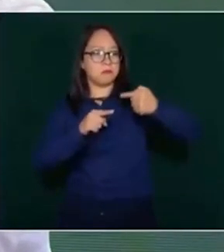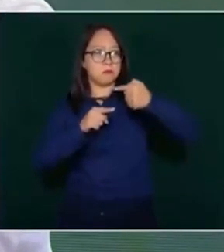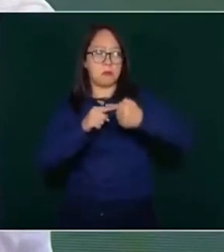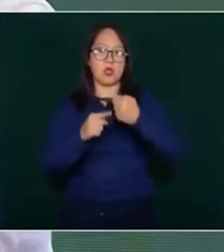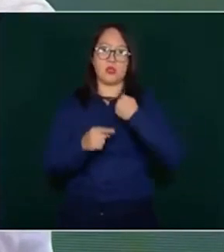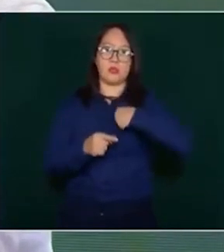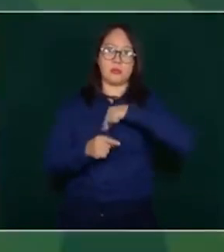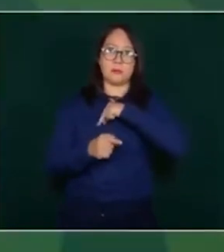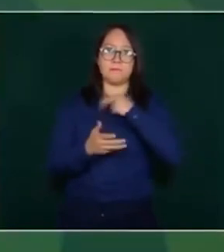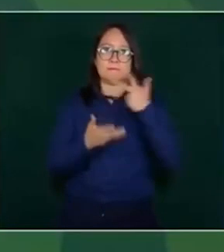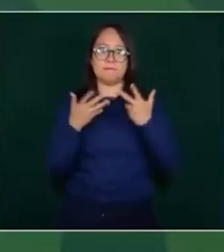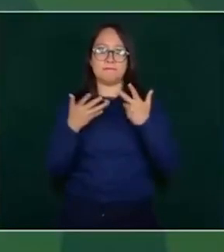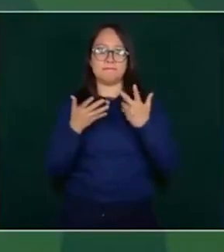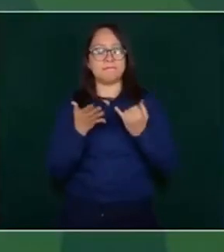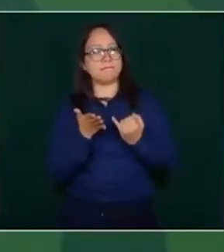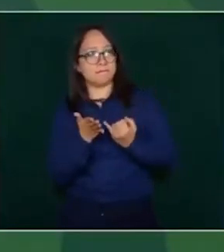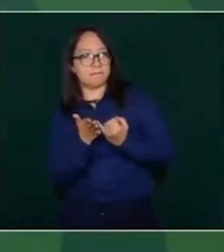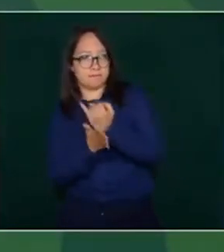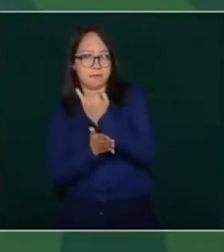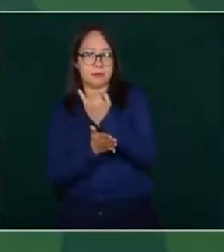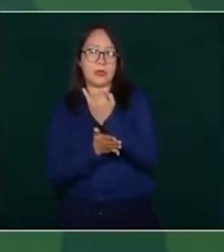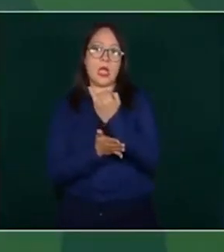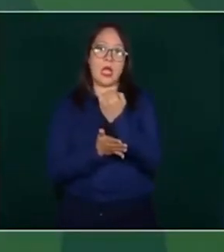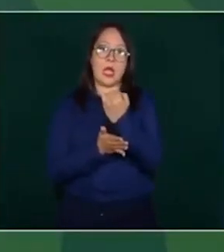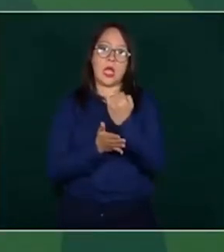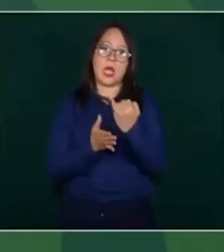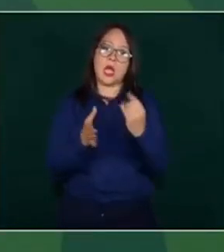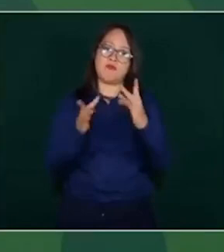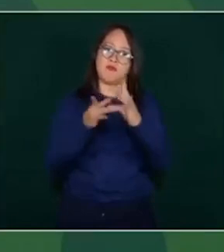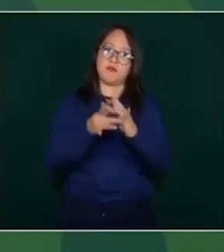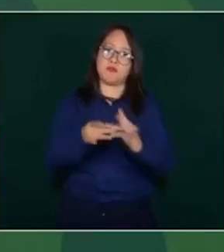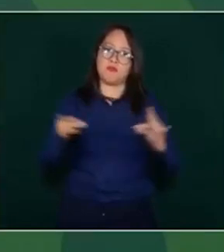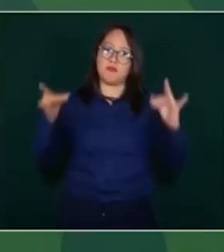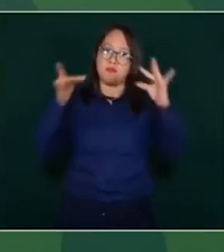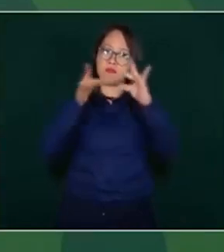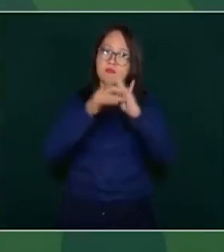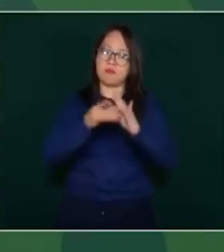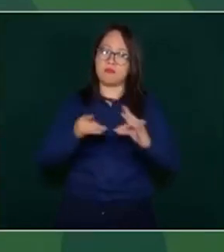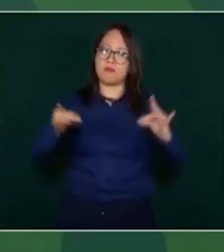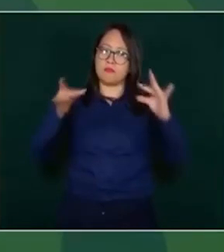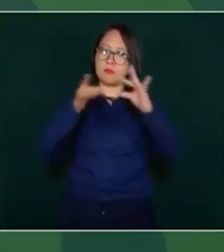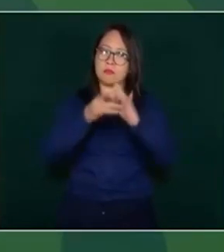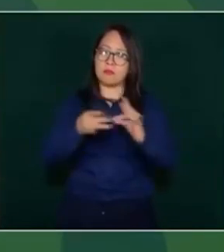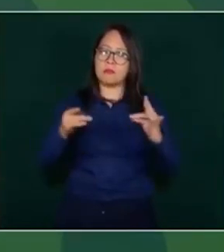de hechos